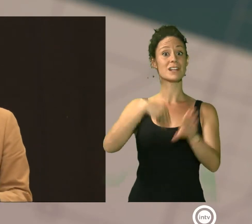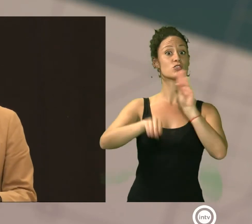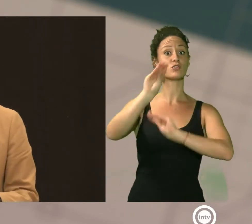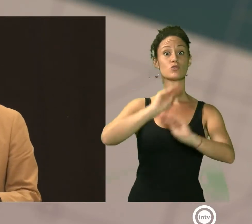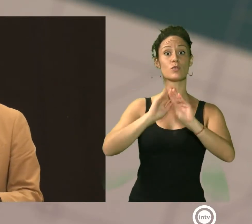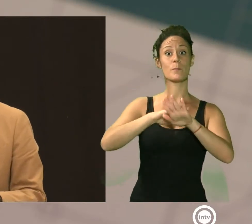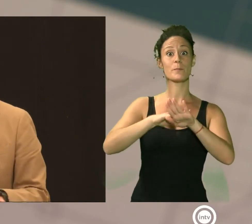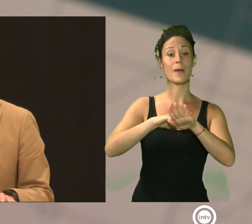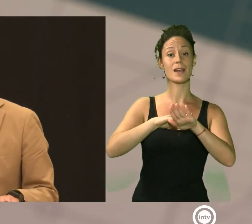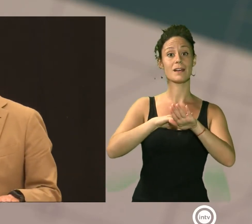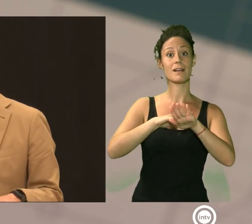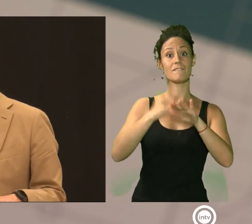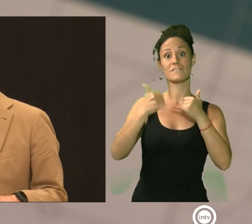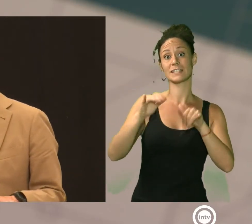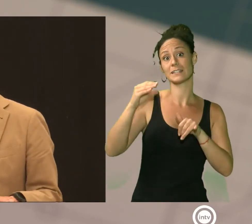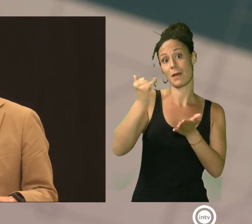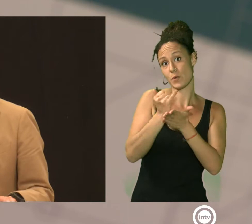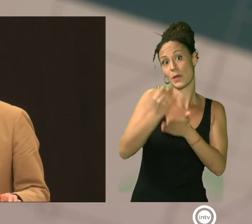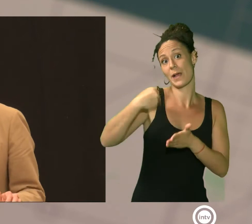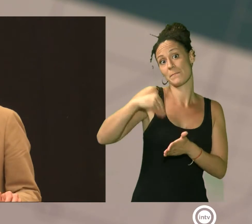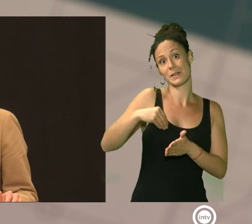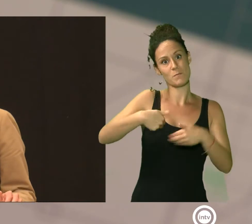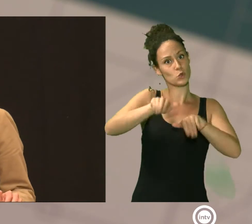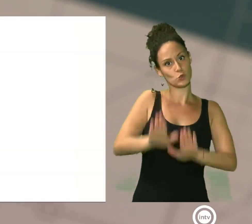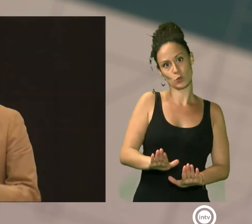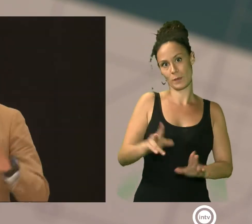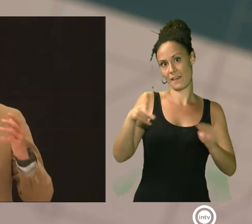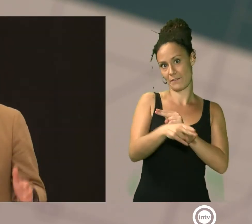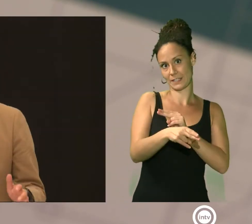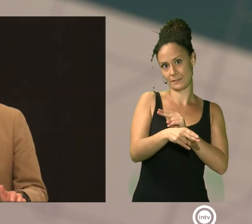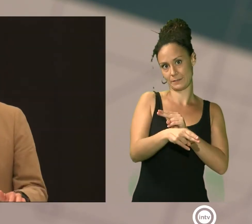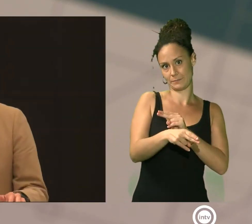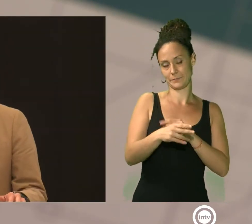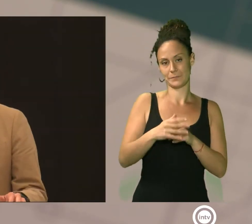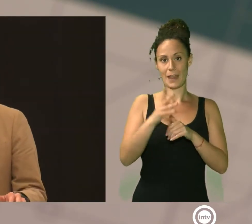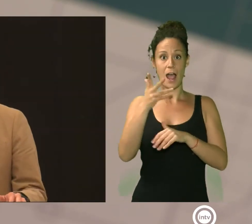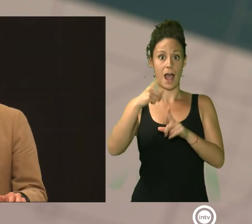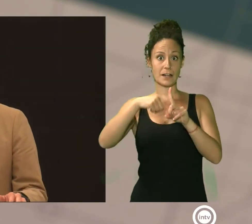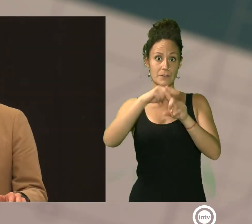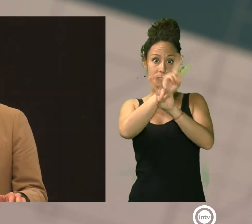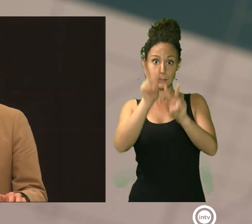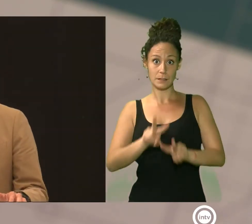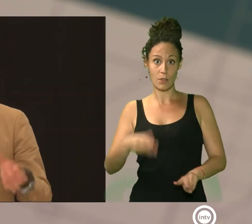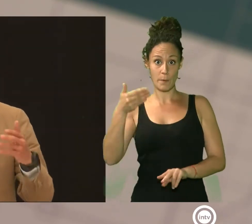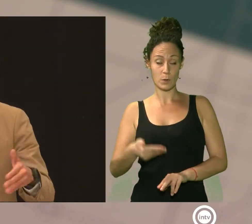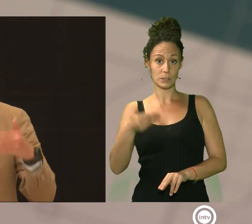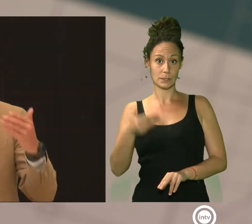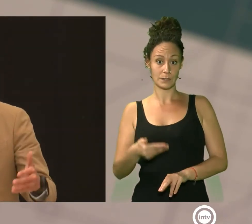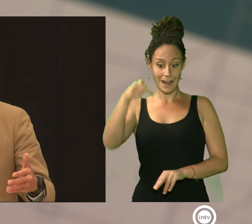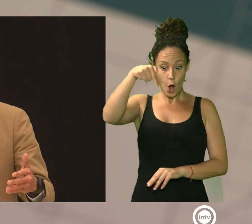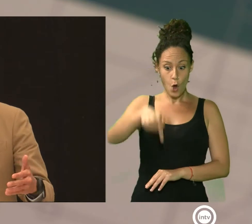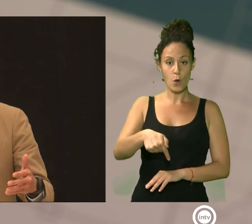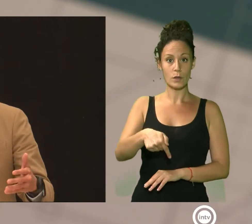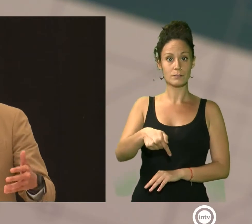que no se suspendiera esa prueba de gran calado internacional. Y hoy estamos dando fe del